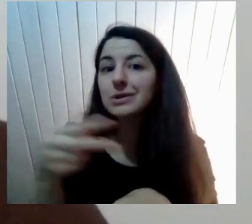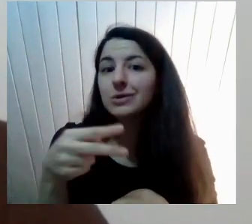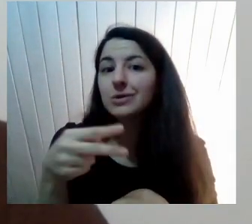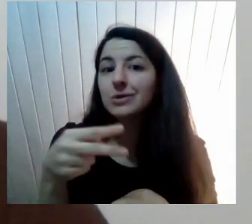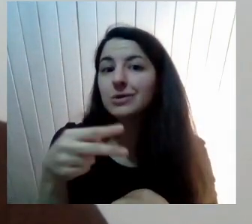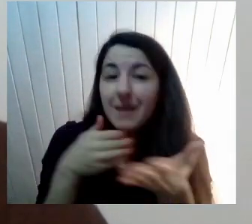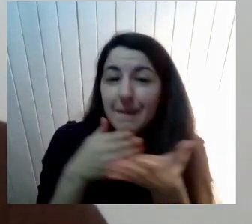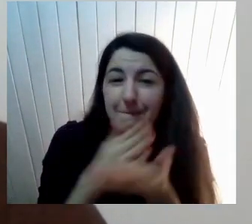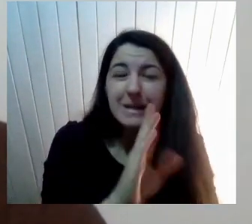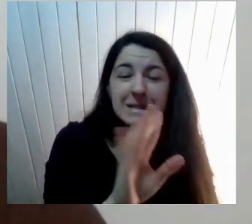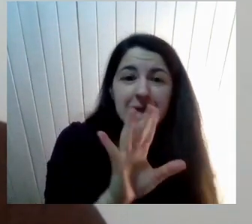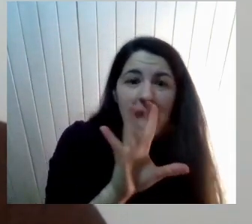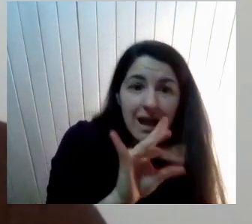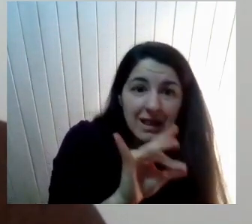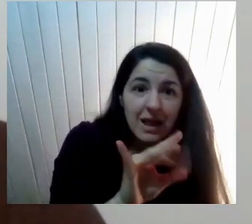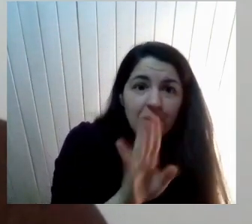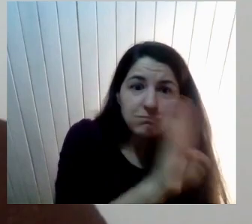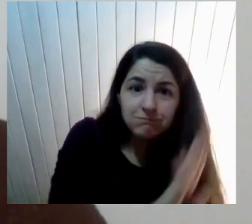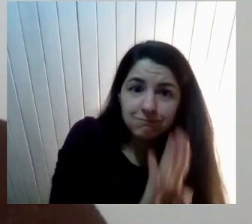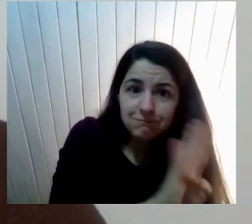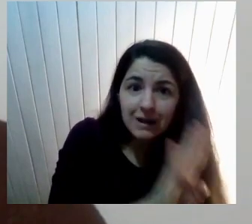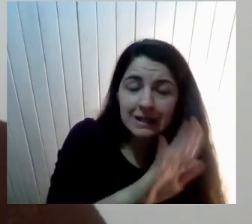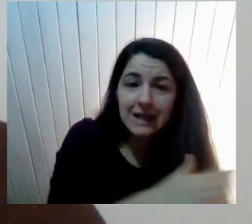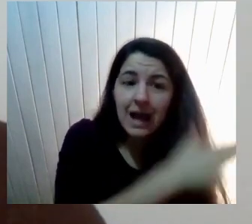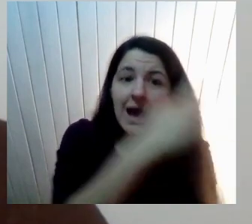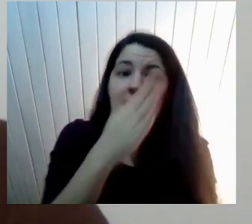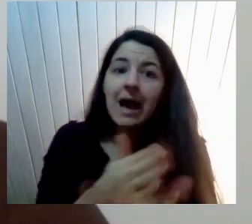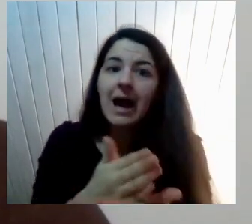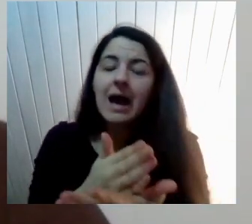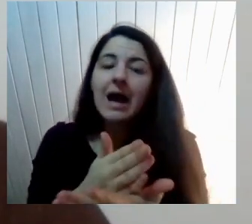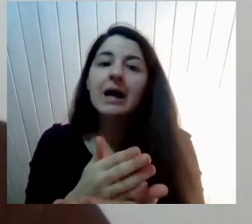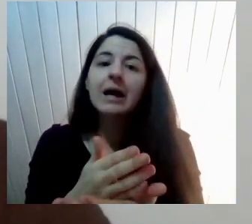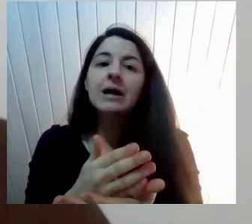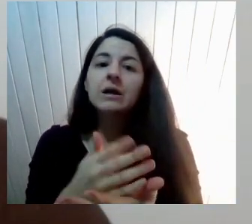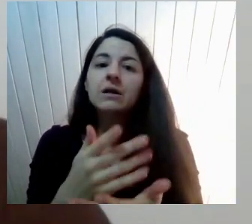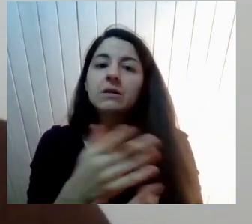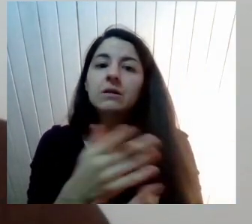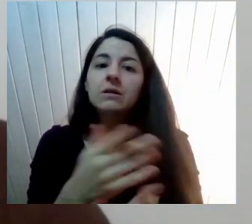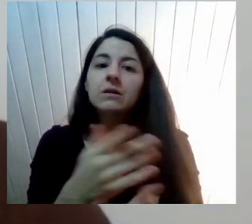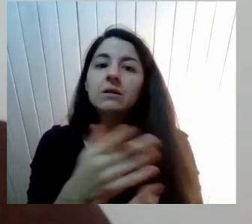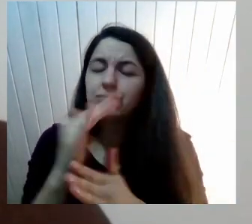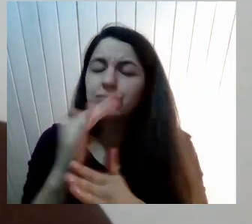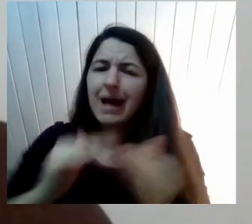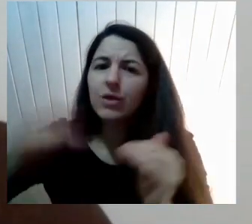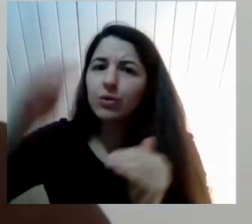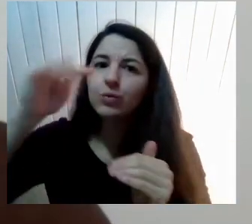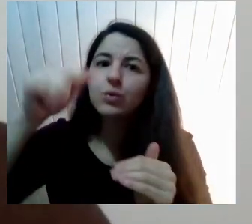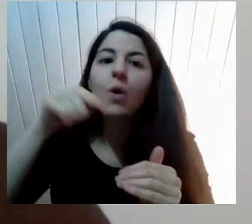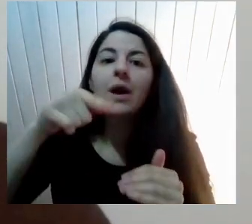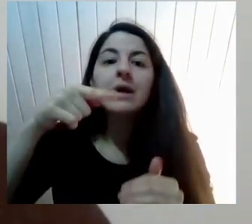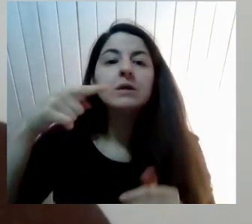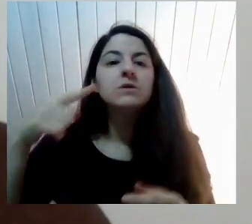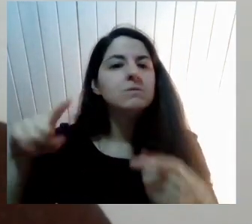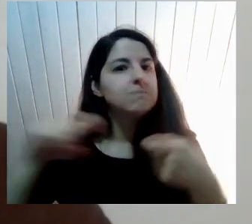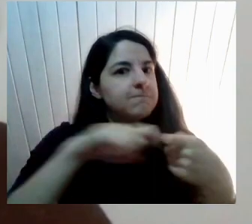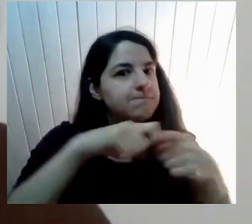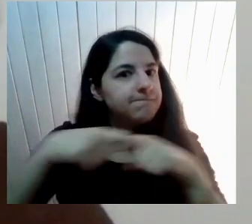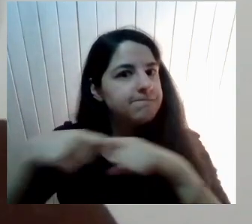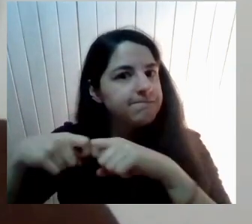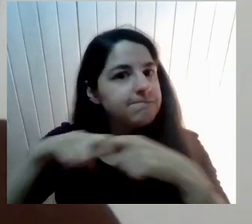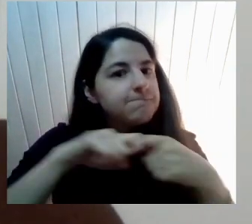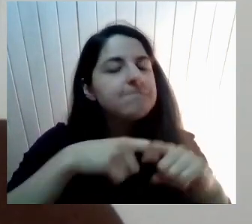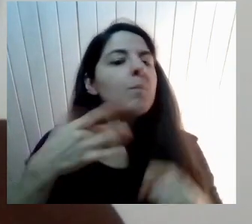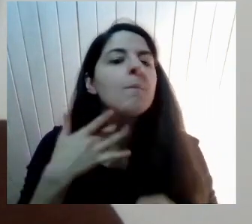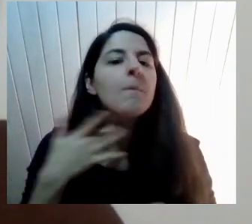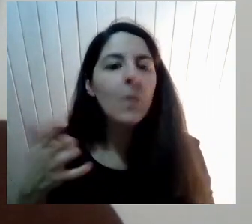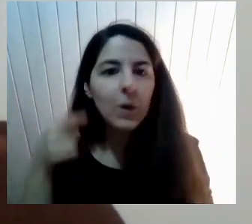De la cámara De diputados Y que ha sido Altamente controversial Pero sobre todo Para los conservadores La gente en general No sabe que existe